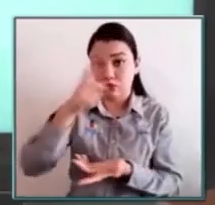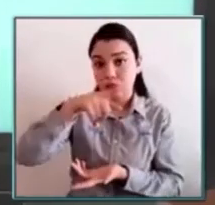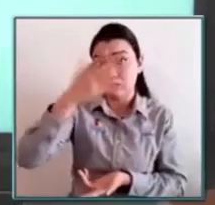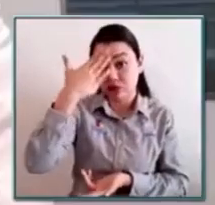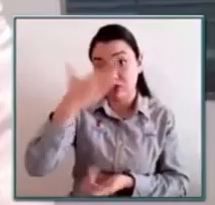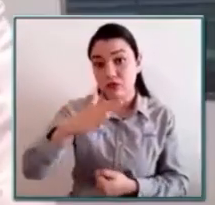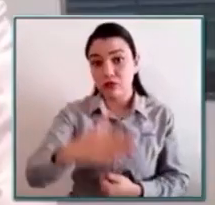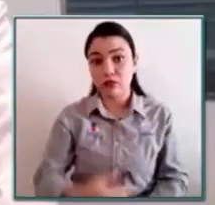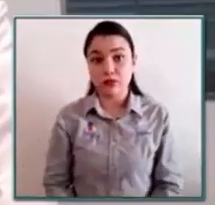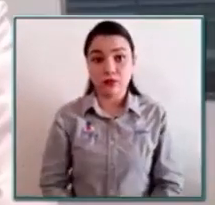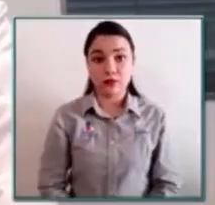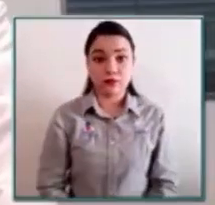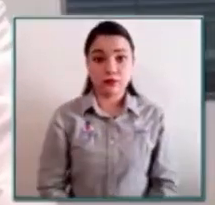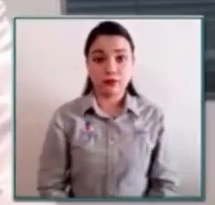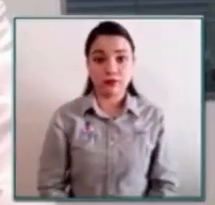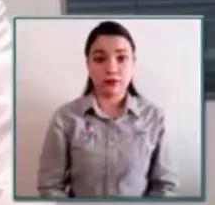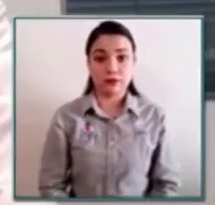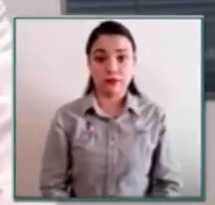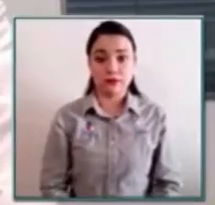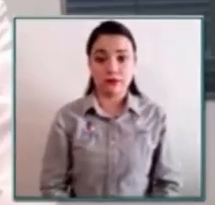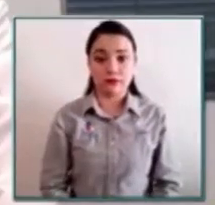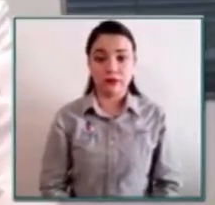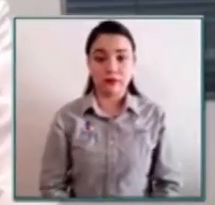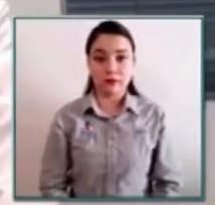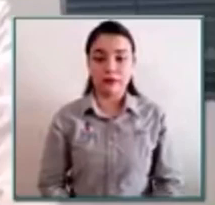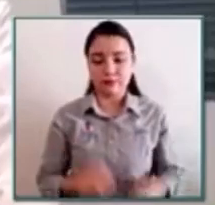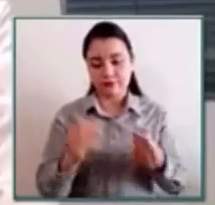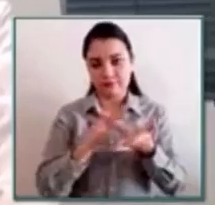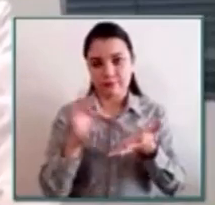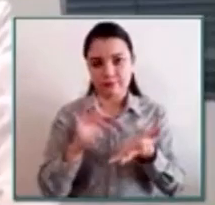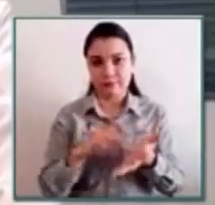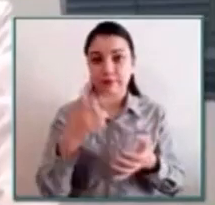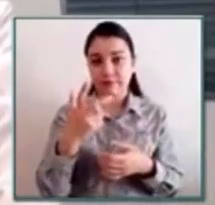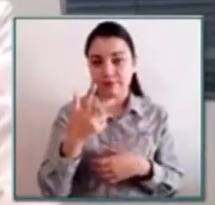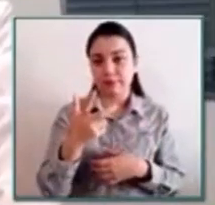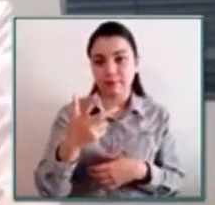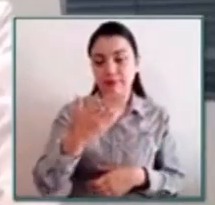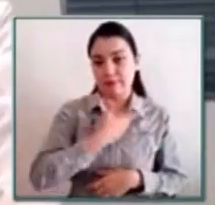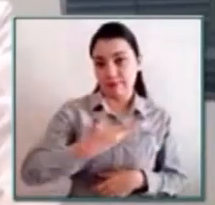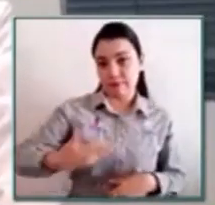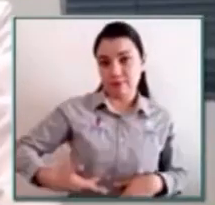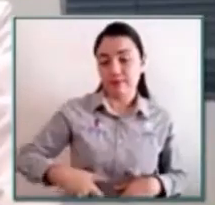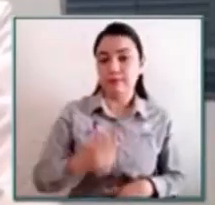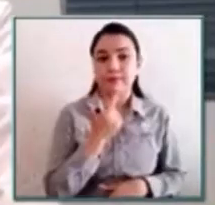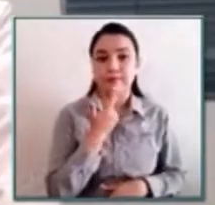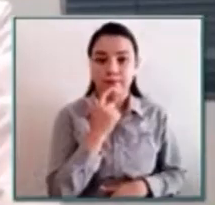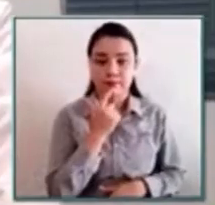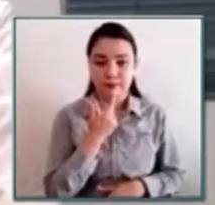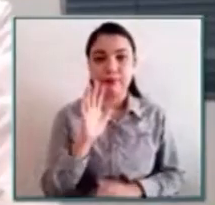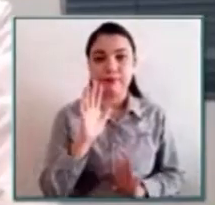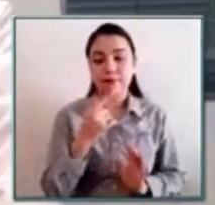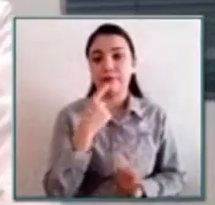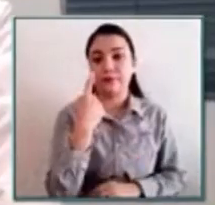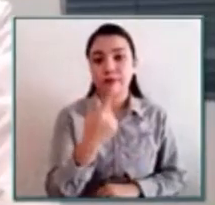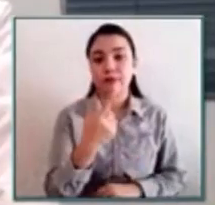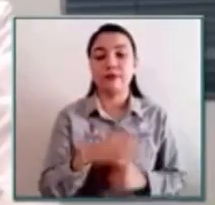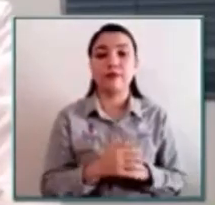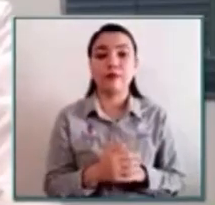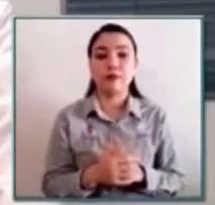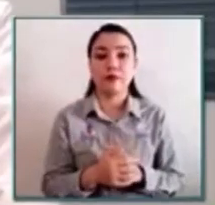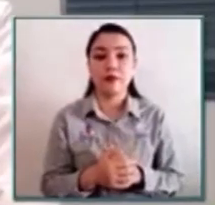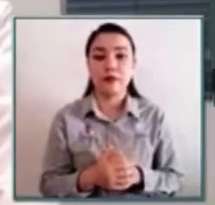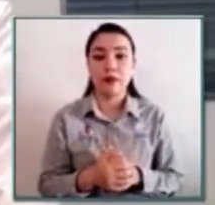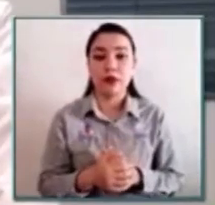Muchas gracias por la pregunta y ya lo había dicho el presidente que el resto de las vacunas irían para todo el país, por lo cual este